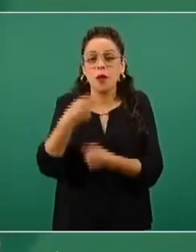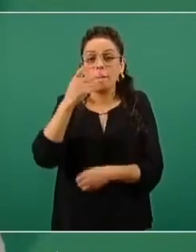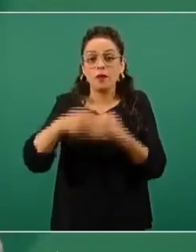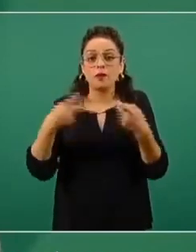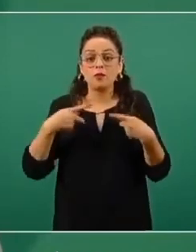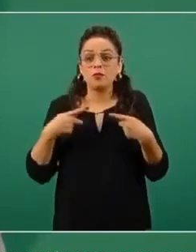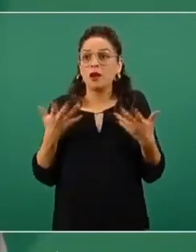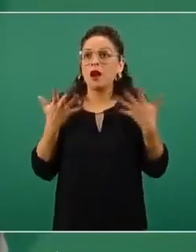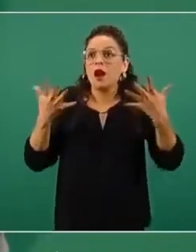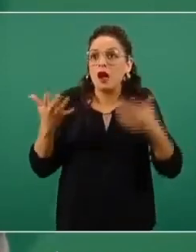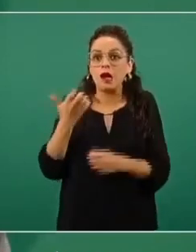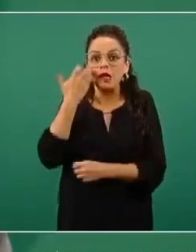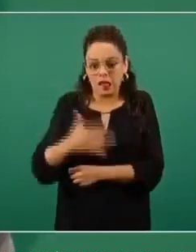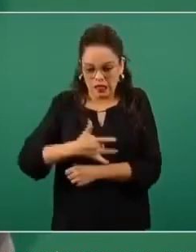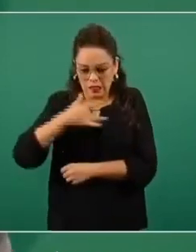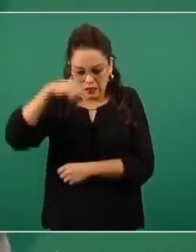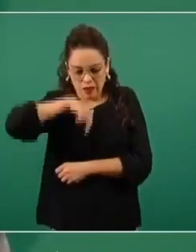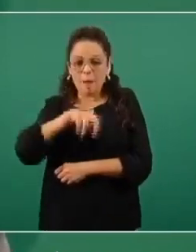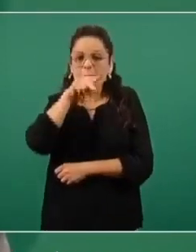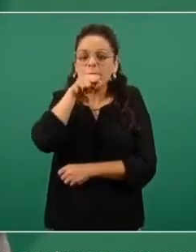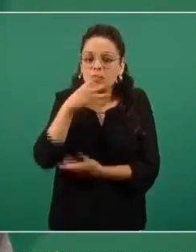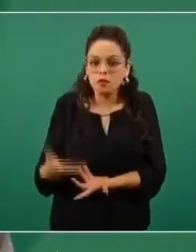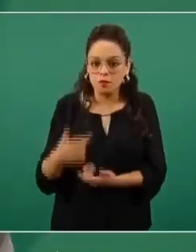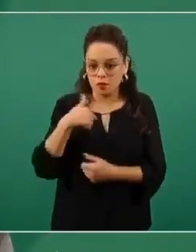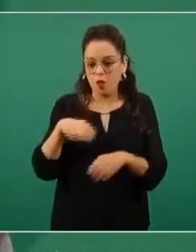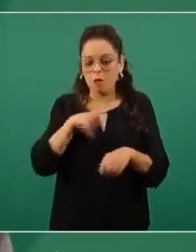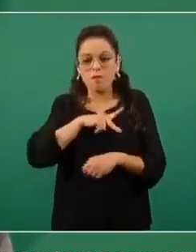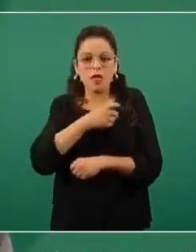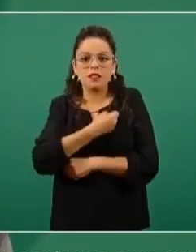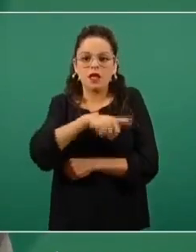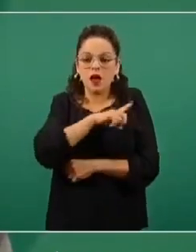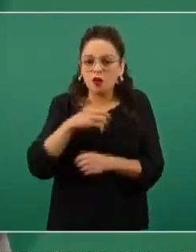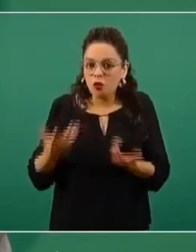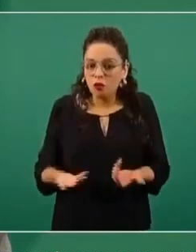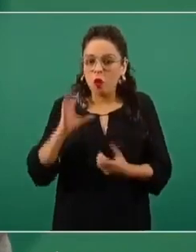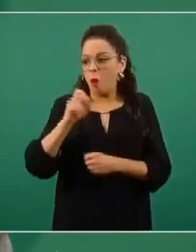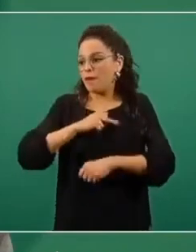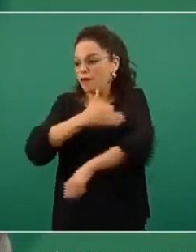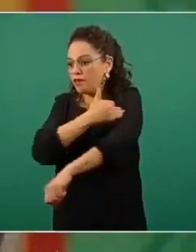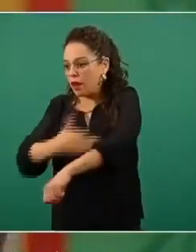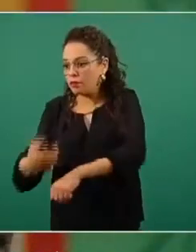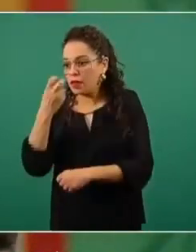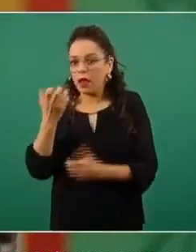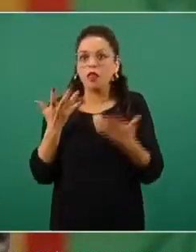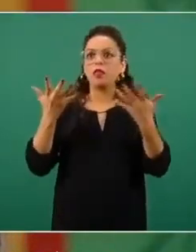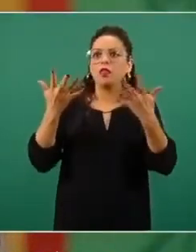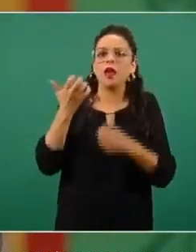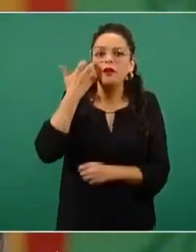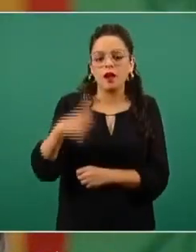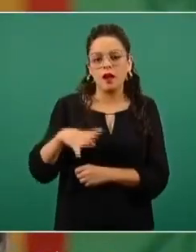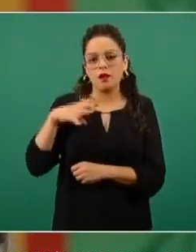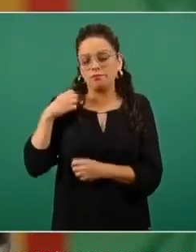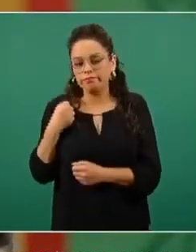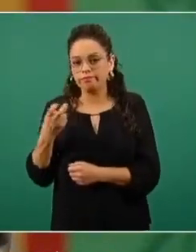existe una legítima preocupación de las personas por su salud o de sus personas queridas, pues se dan estos actos que